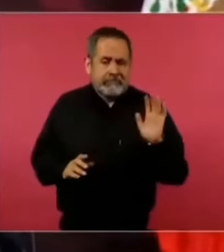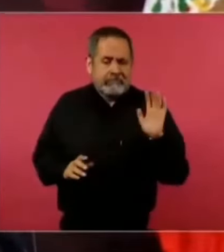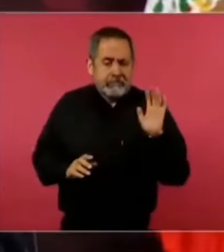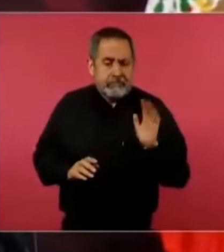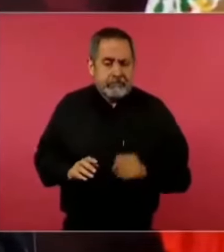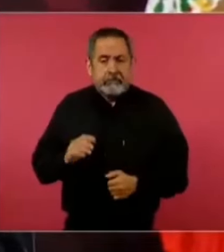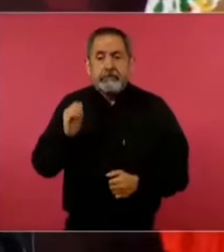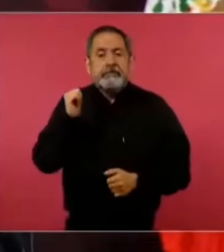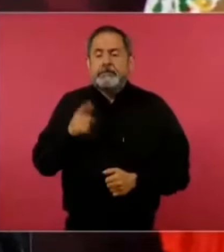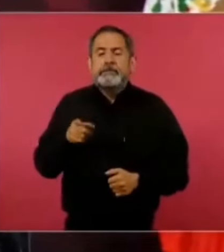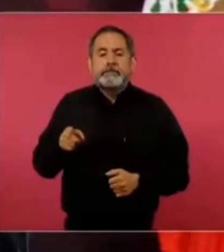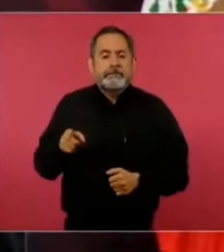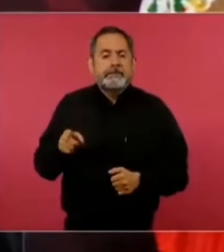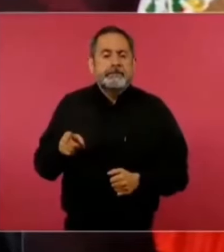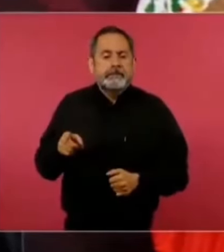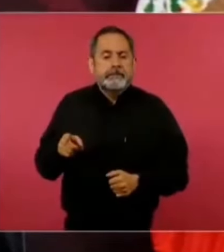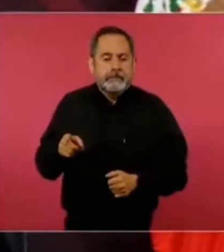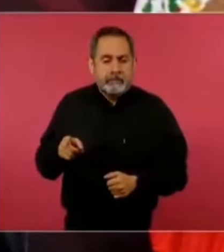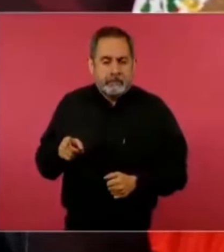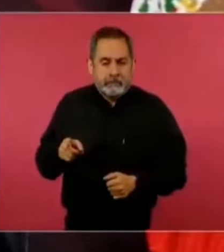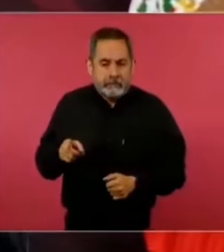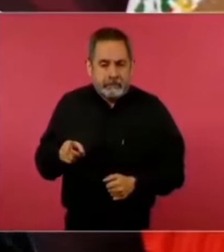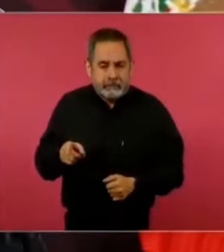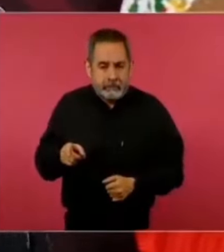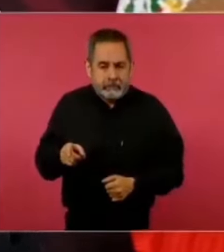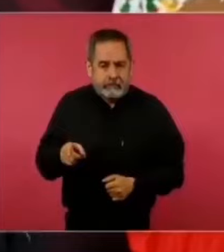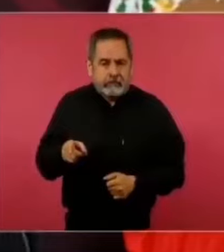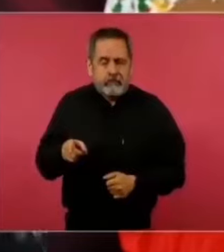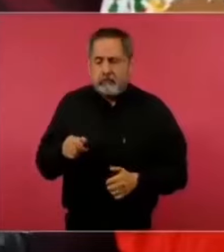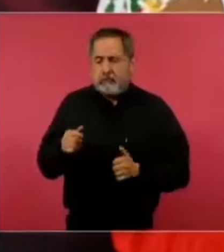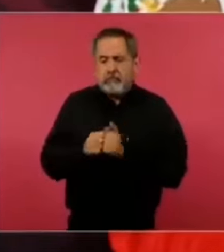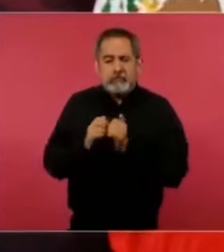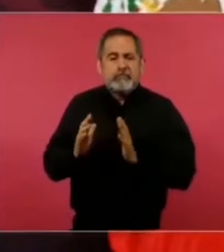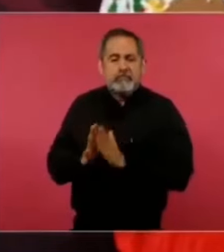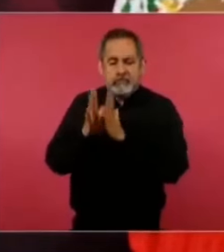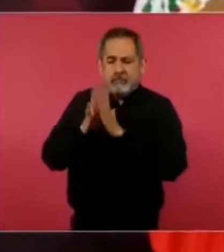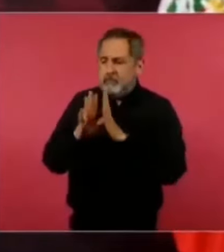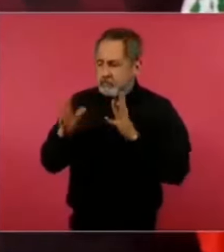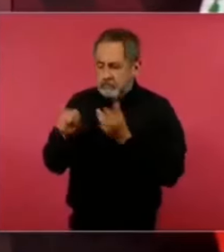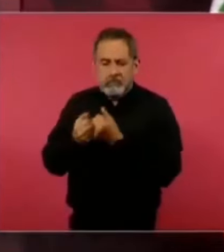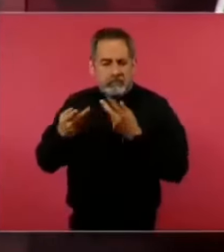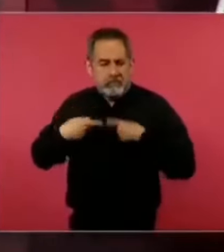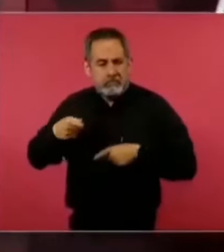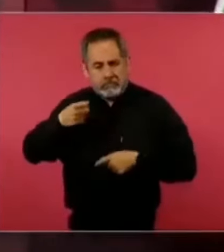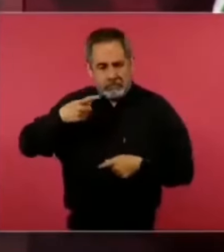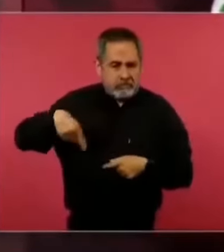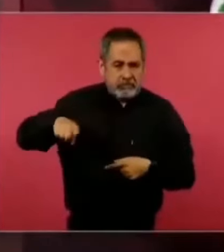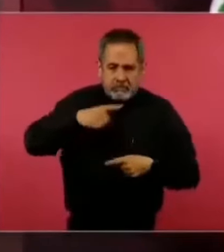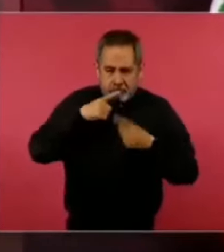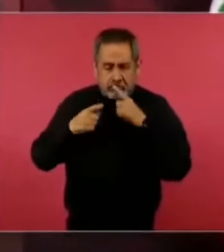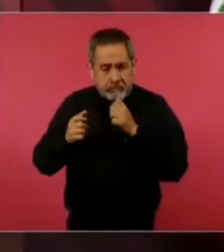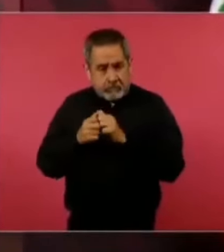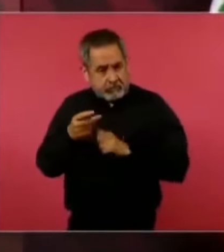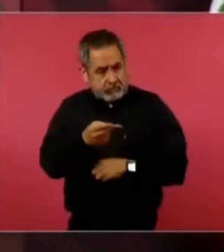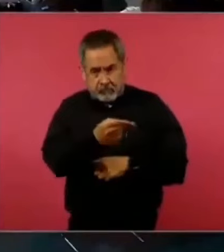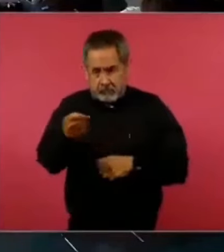pues con la participación de la gente y de ustedes,